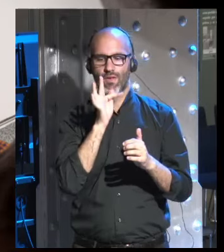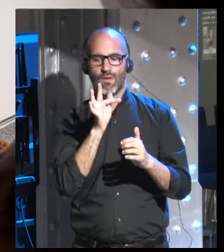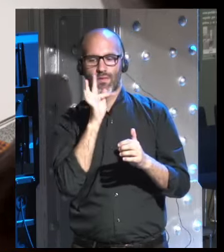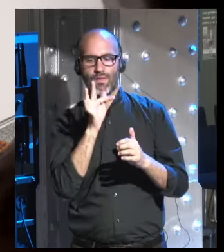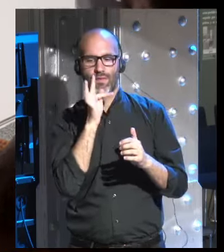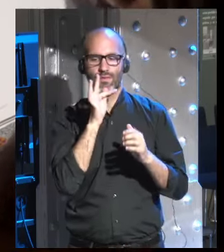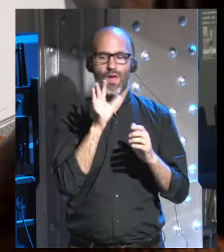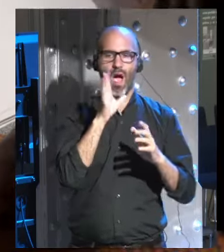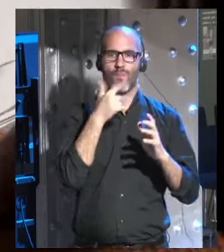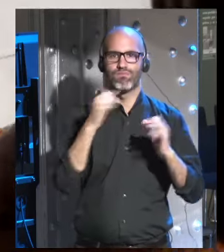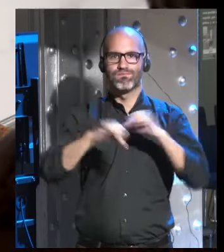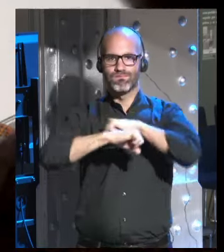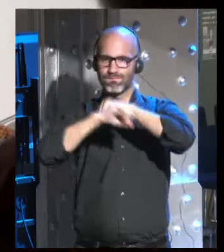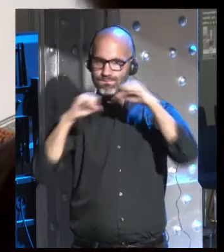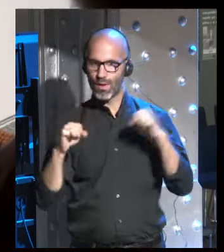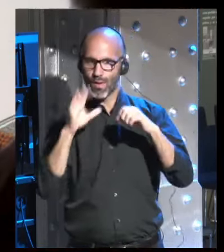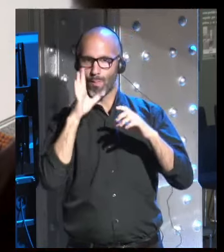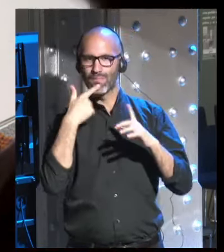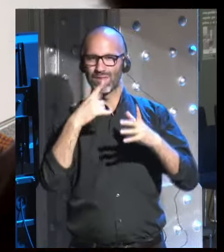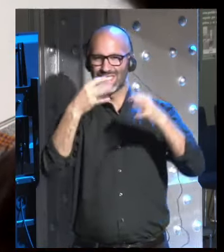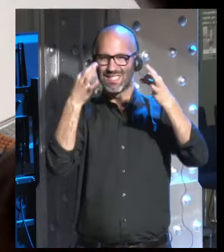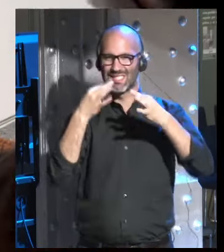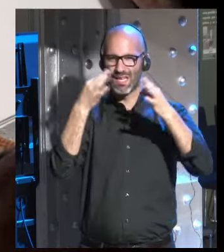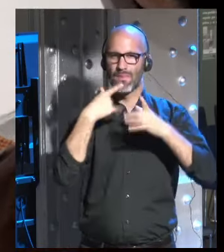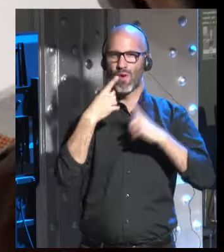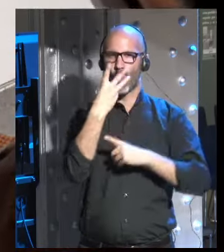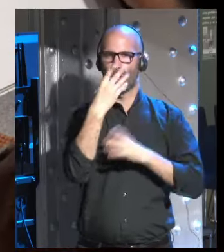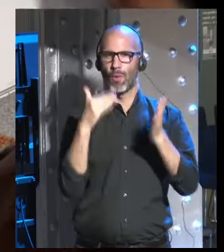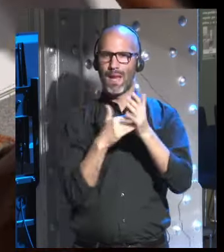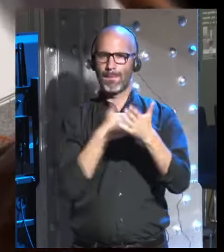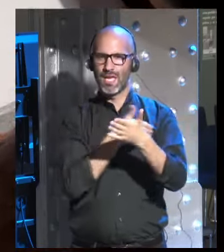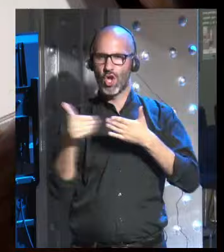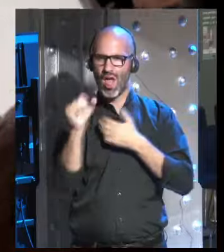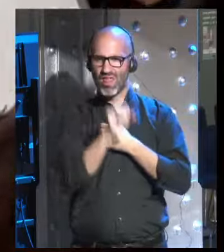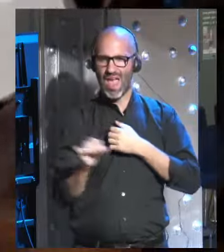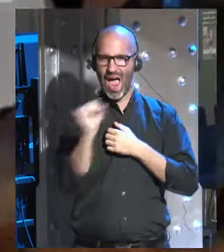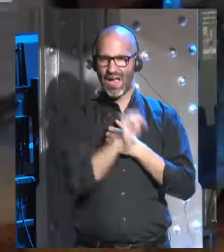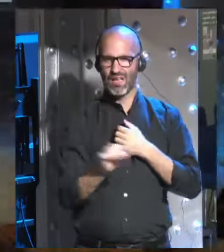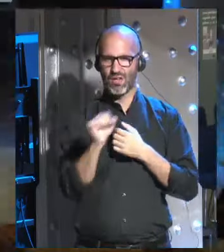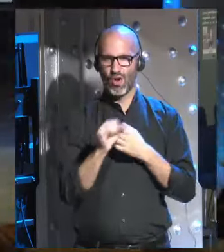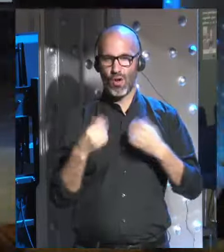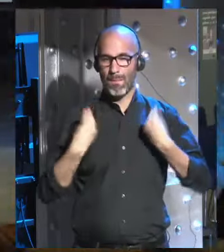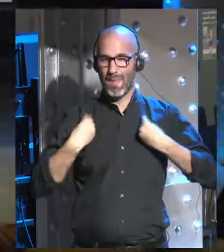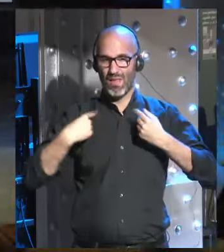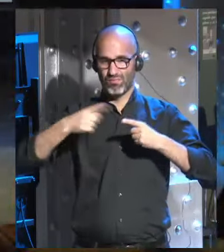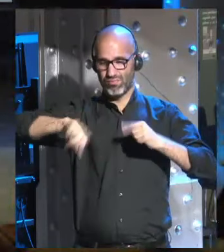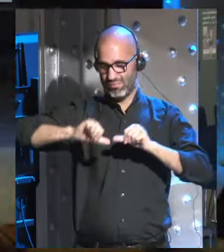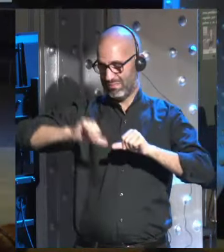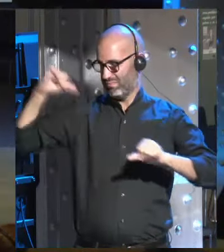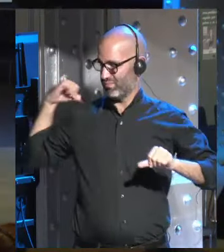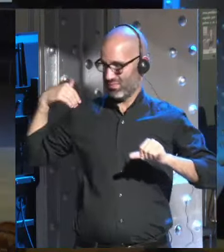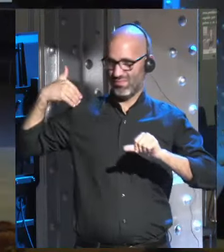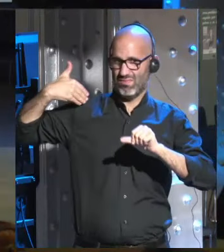a la bioquímica de lo orgánico. Durante cuatro mil millones de años toda la vida conocida ha estado compuesta de